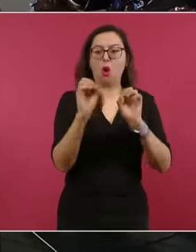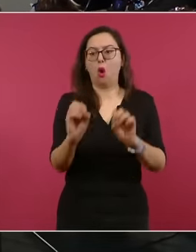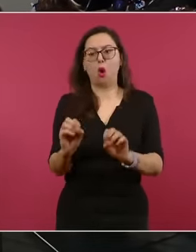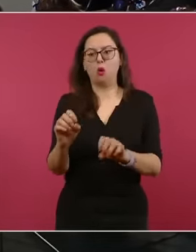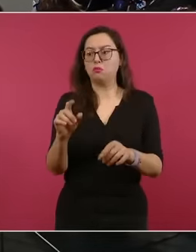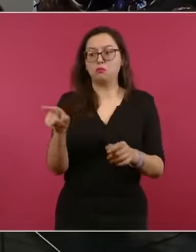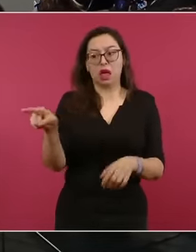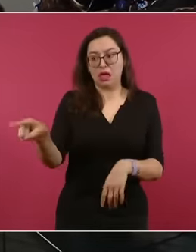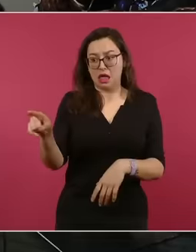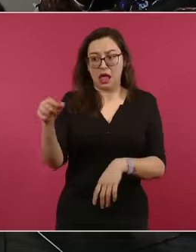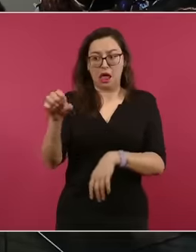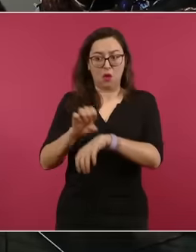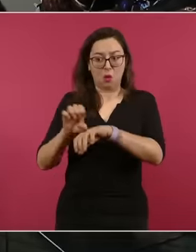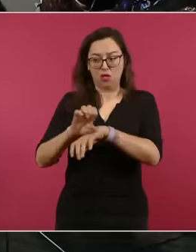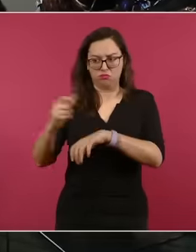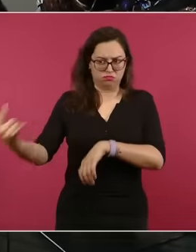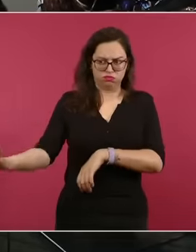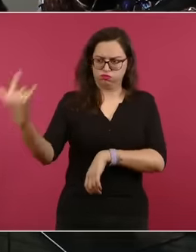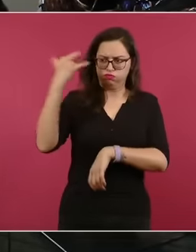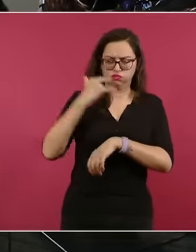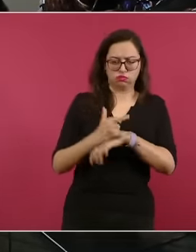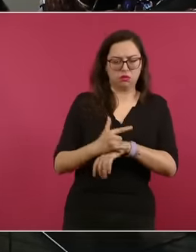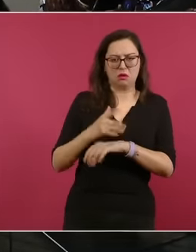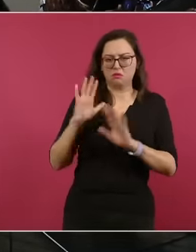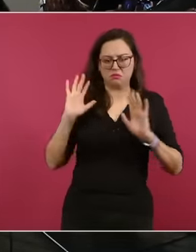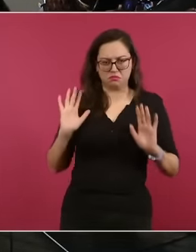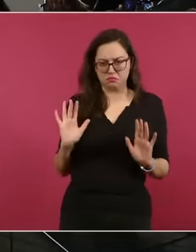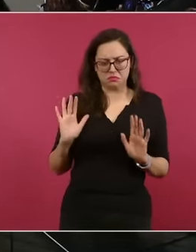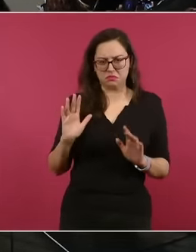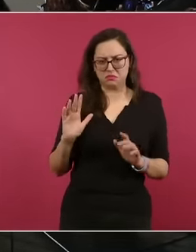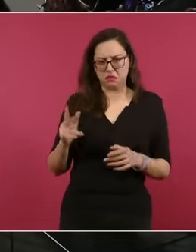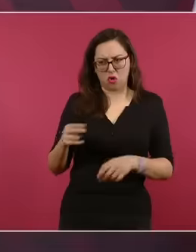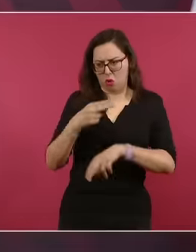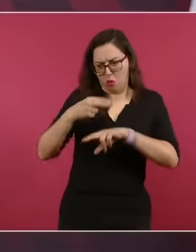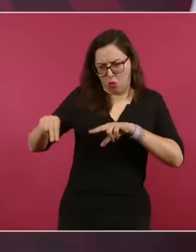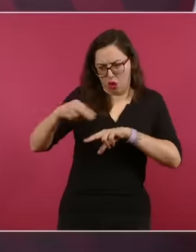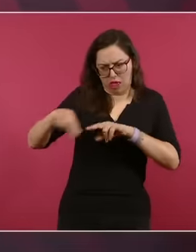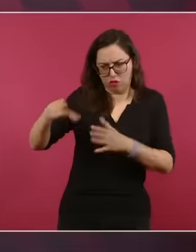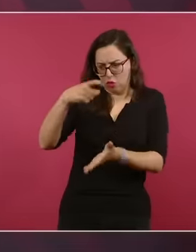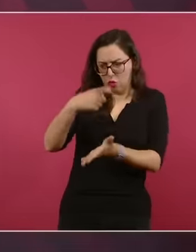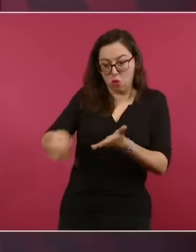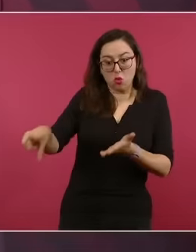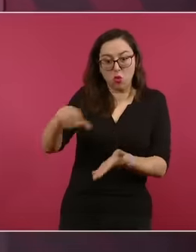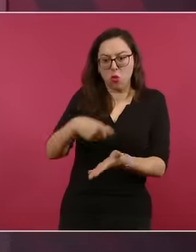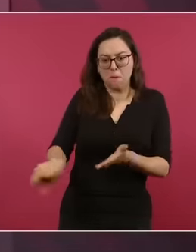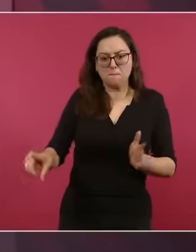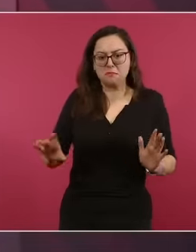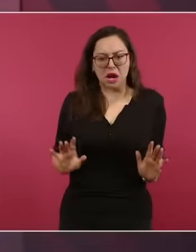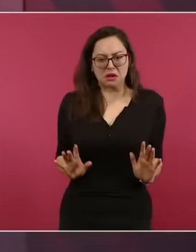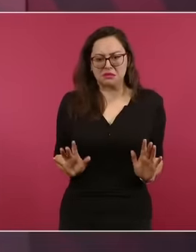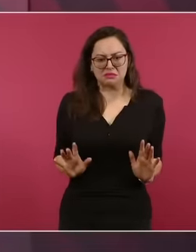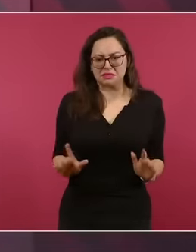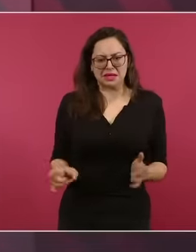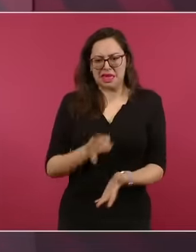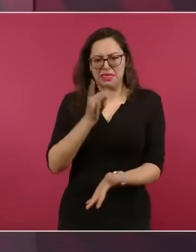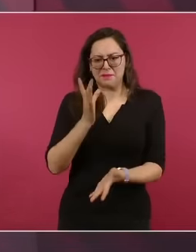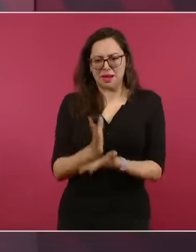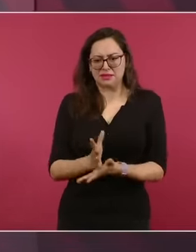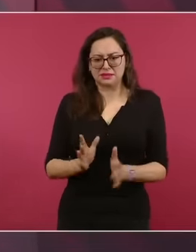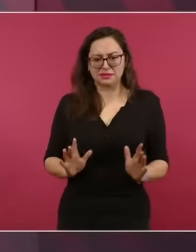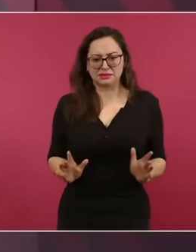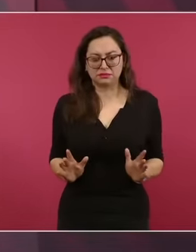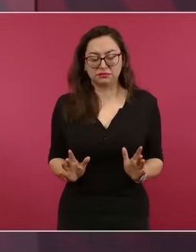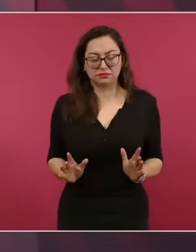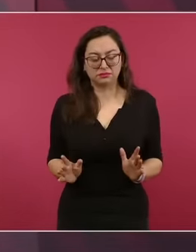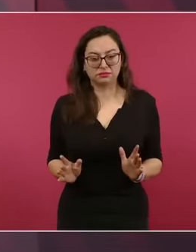Y la Secretaría de Defensa empezó a hacer los trámites, pero se